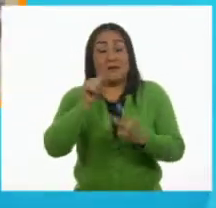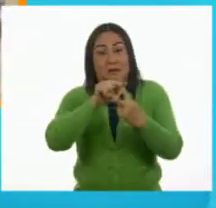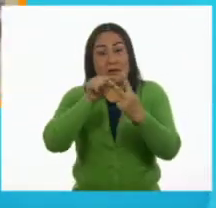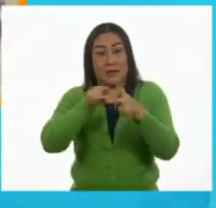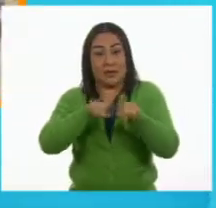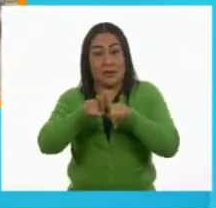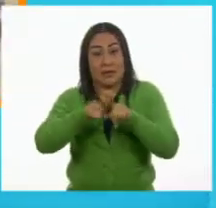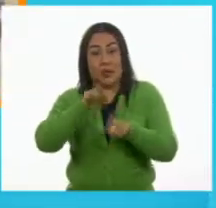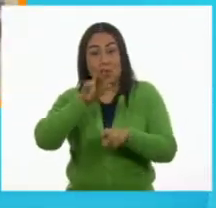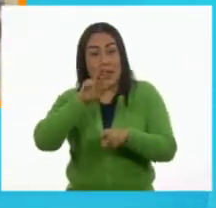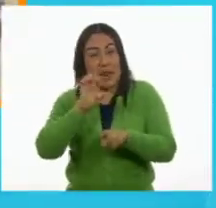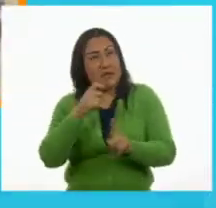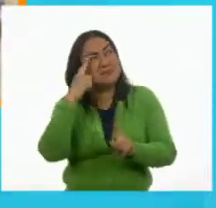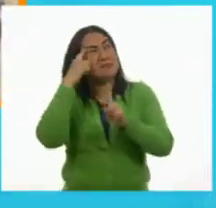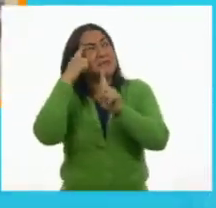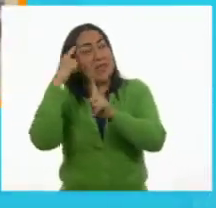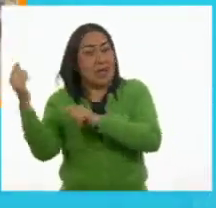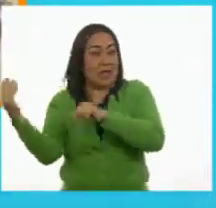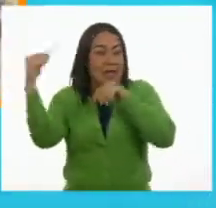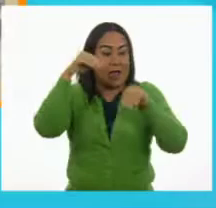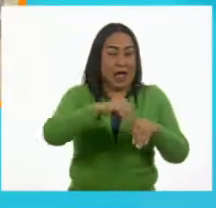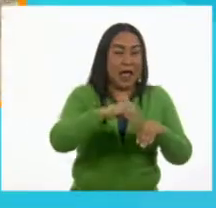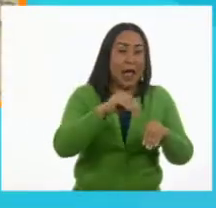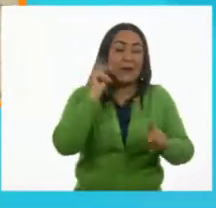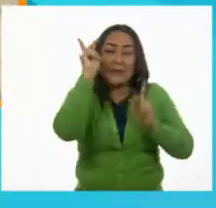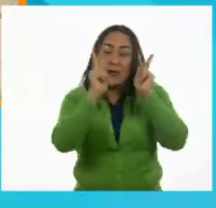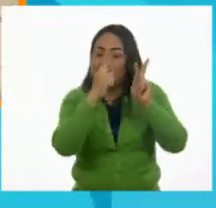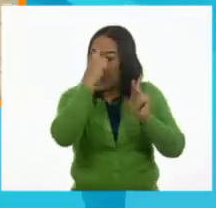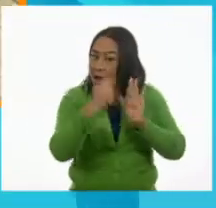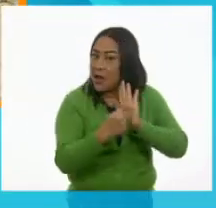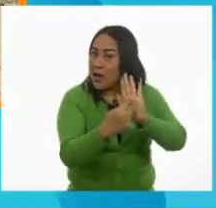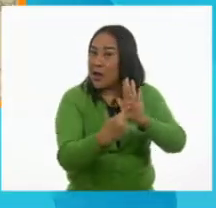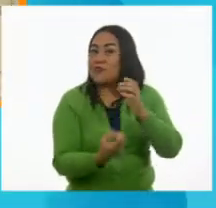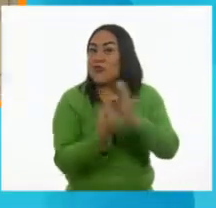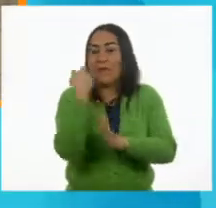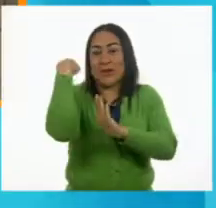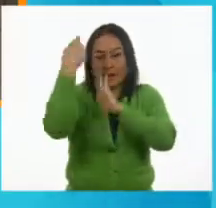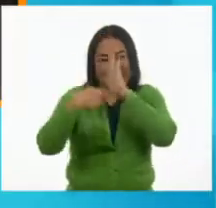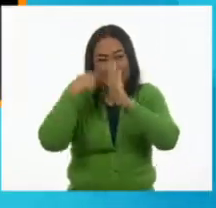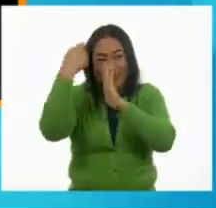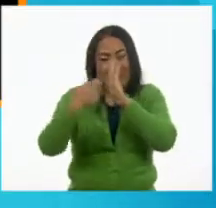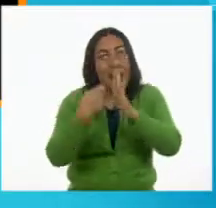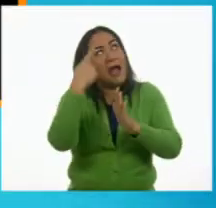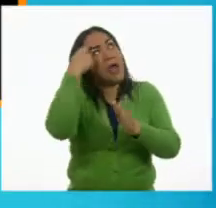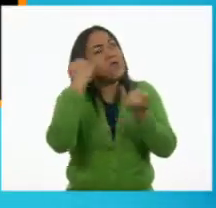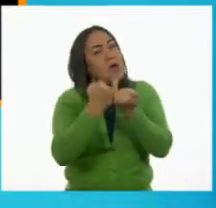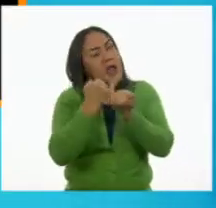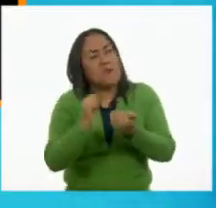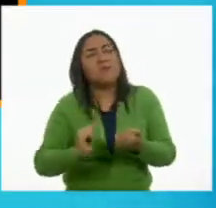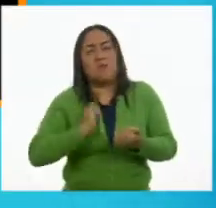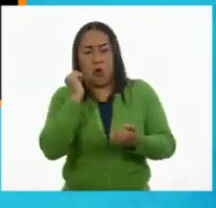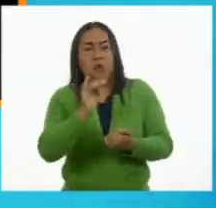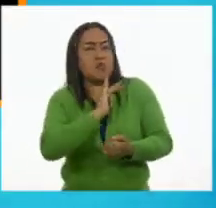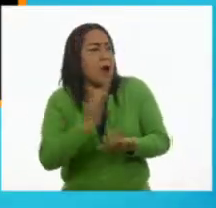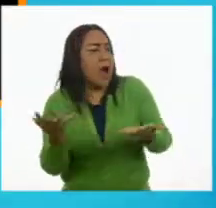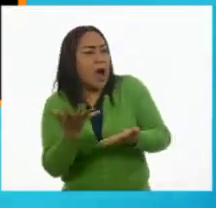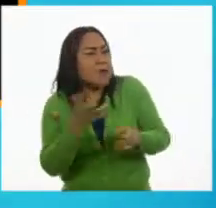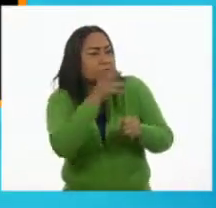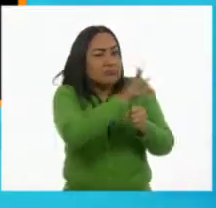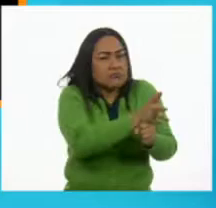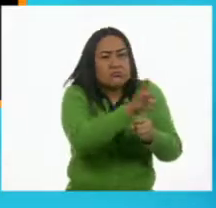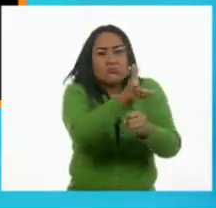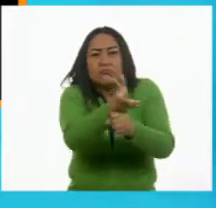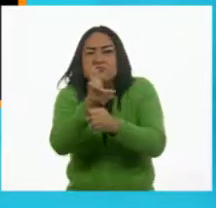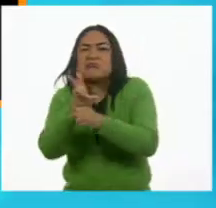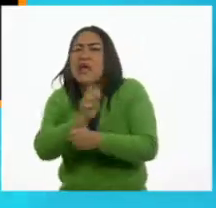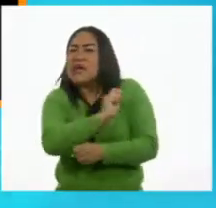no solo aprovecharon el viaje para que la gente conociera el cinematógrafo. También aprovecharon para grabar diferentes escenas